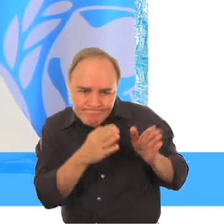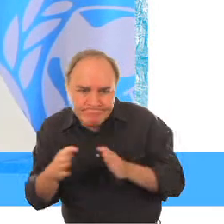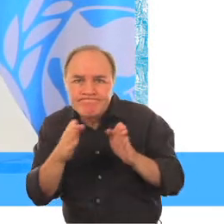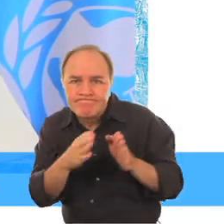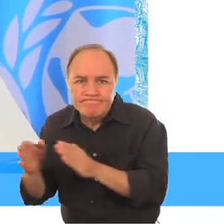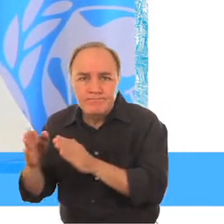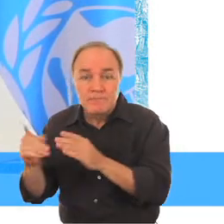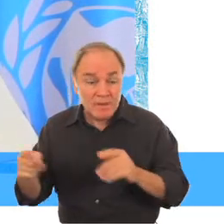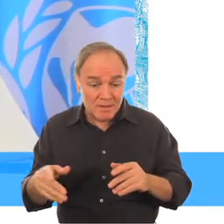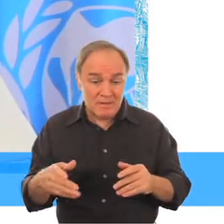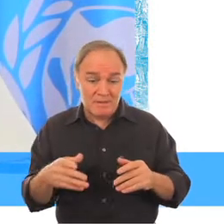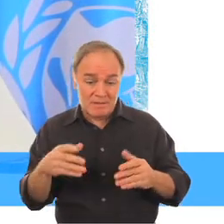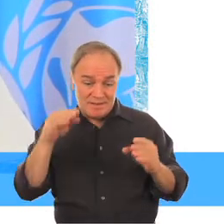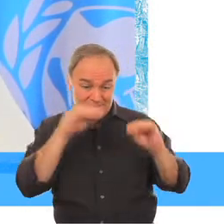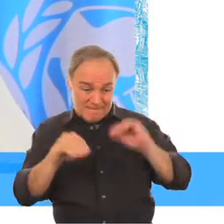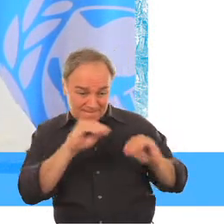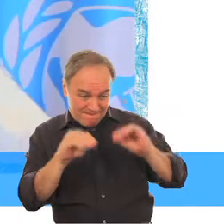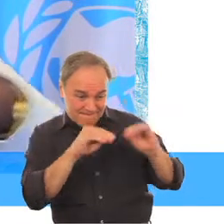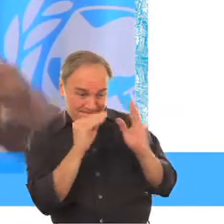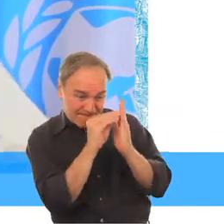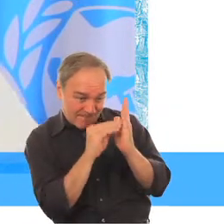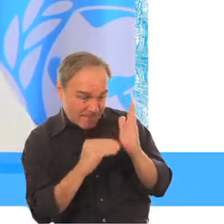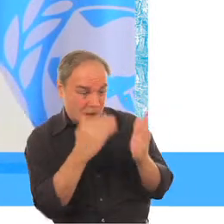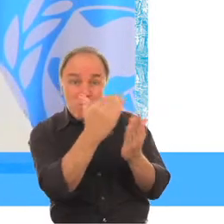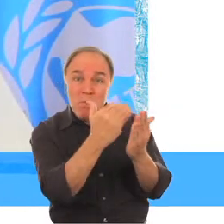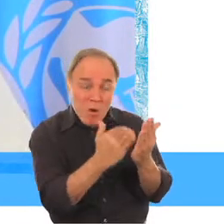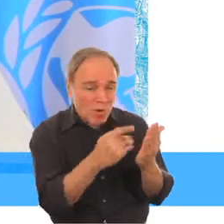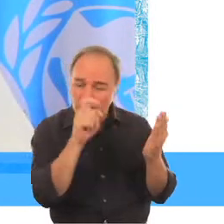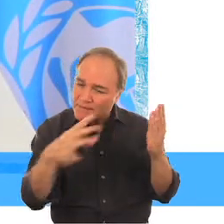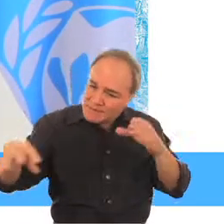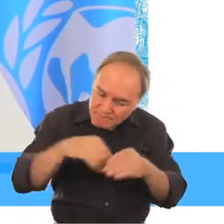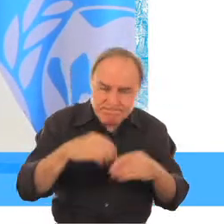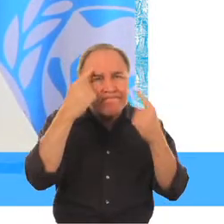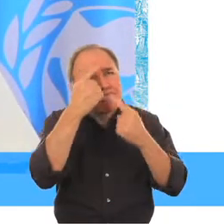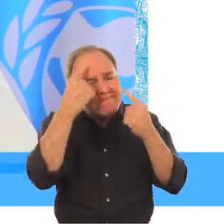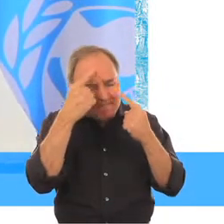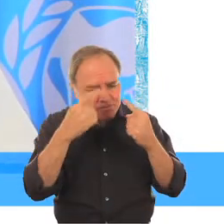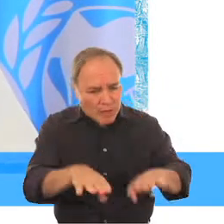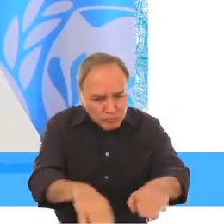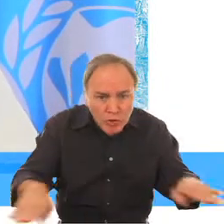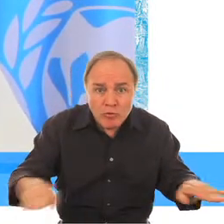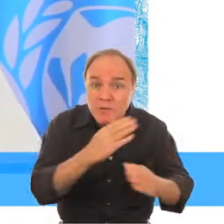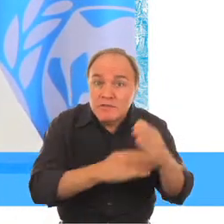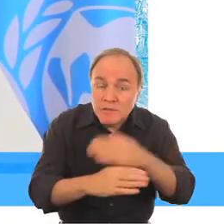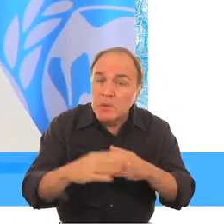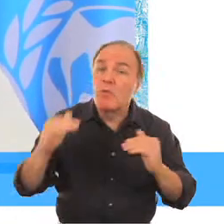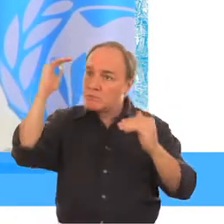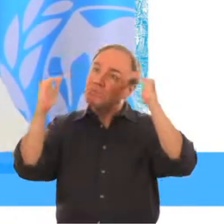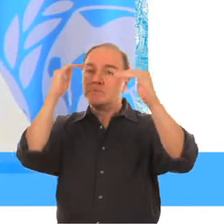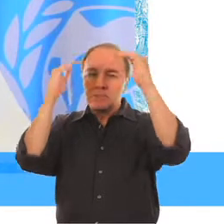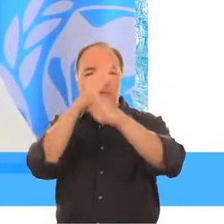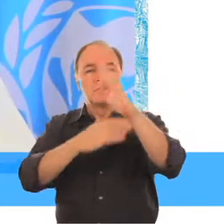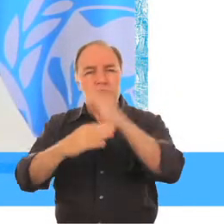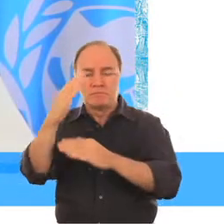Significa que debemos considerar a los niños con discapacidad y a las personas con discapacidad en el diseño de todos nuestros